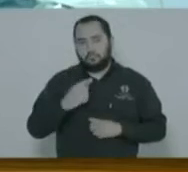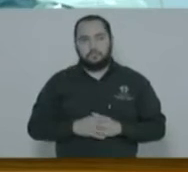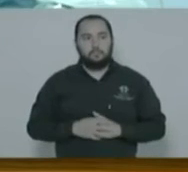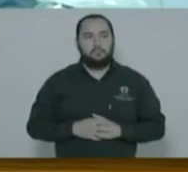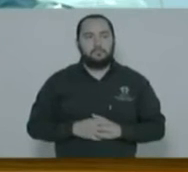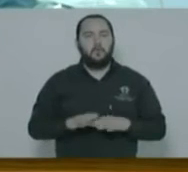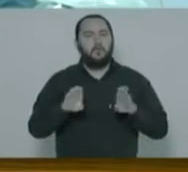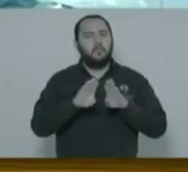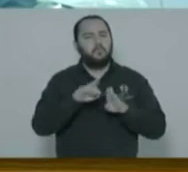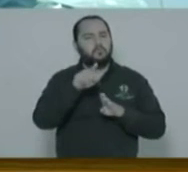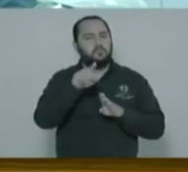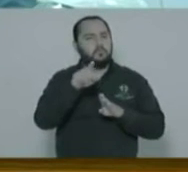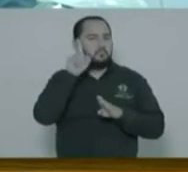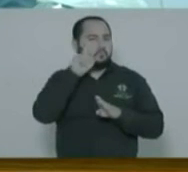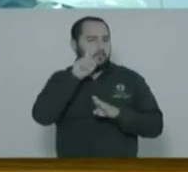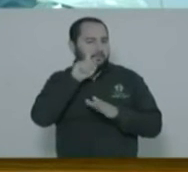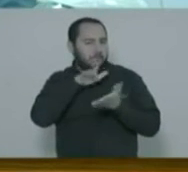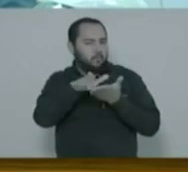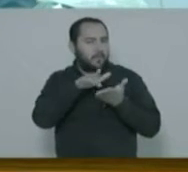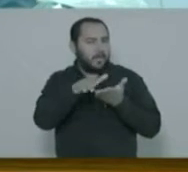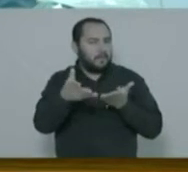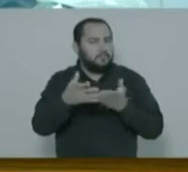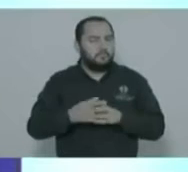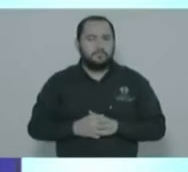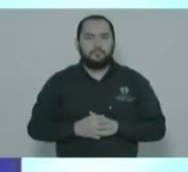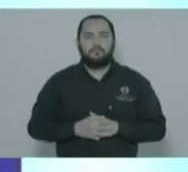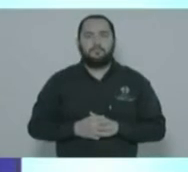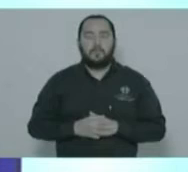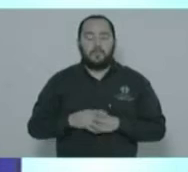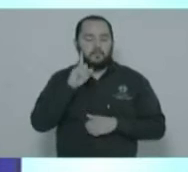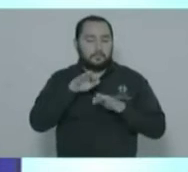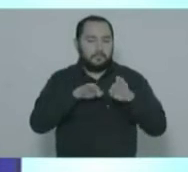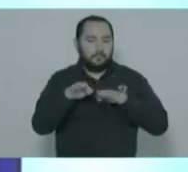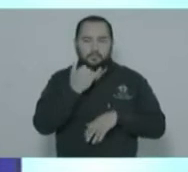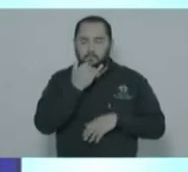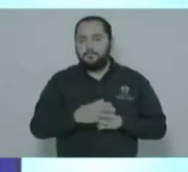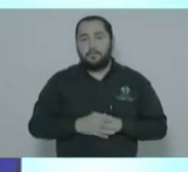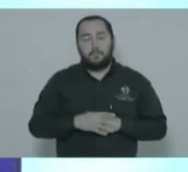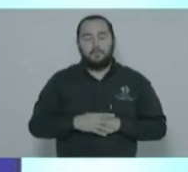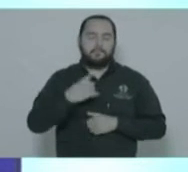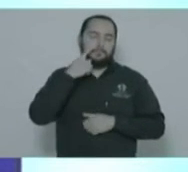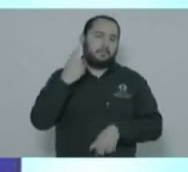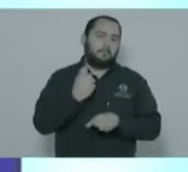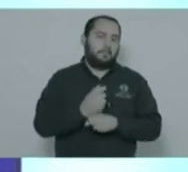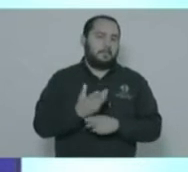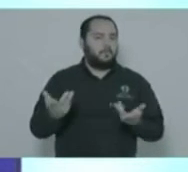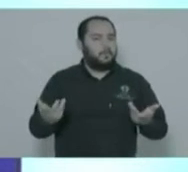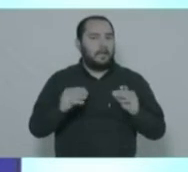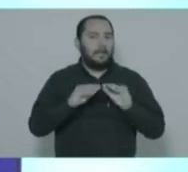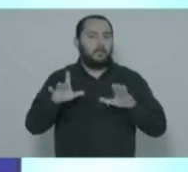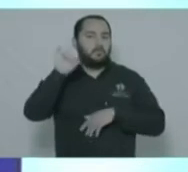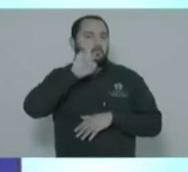¿Cómo apoyará a las mujeres trabajadoras? Adelante. Bueno, pues primero que nada, nuestras mujeres tenemos que